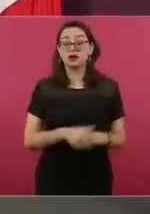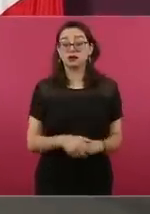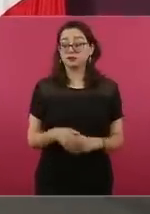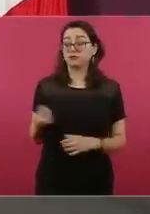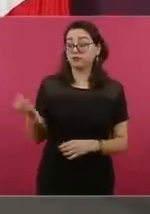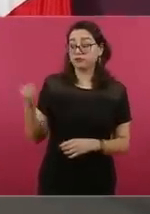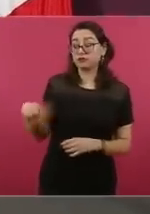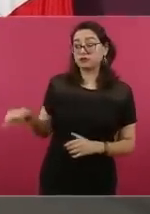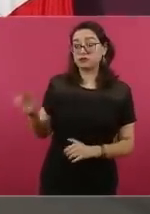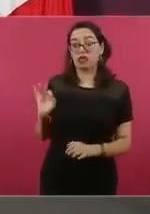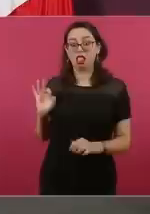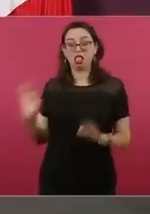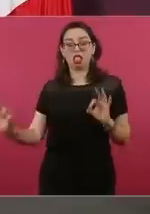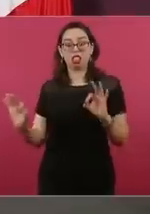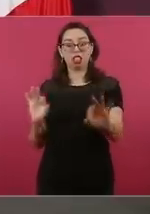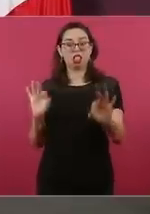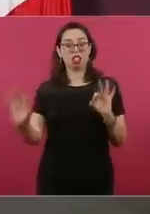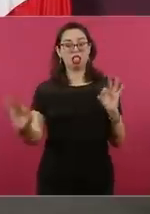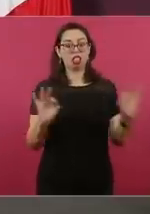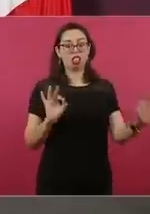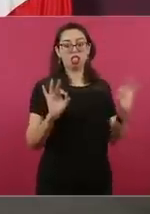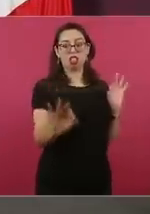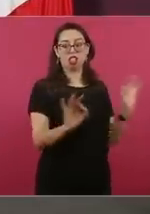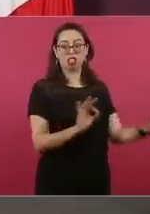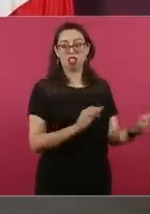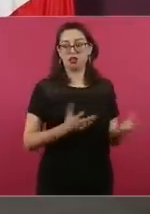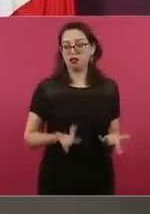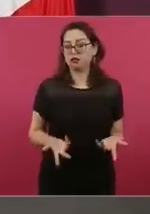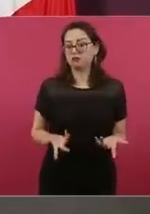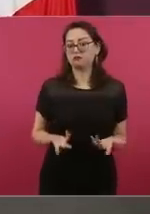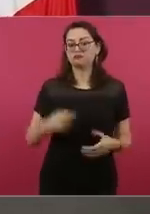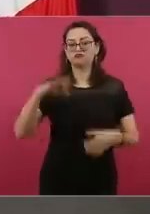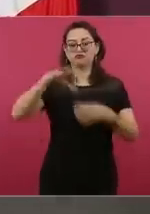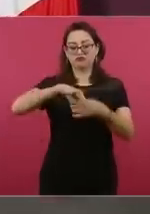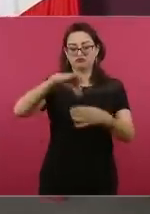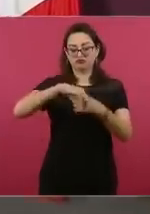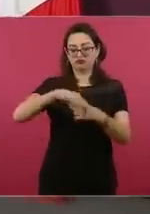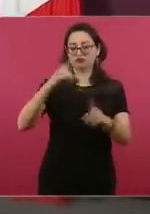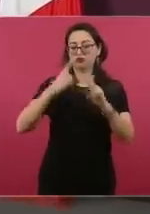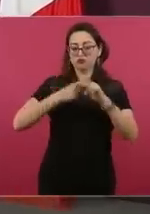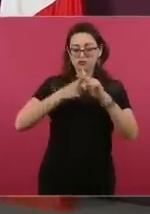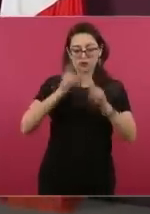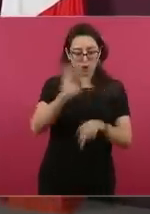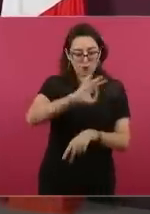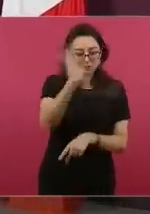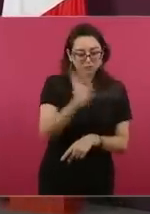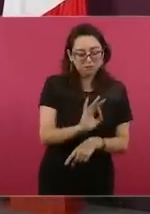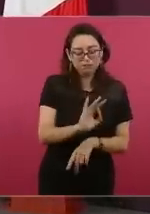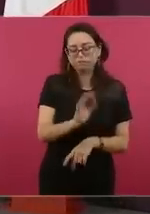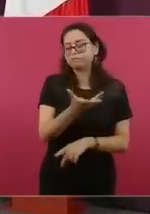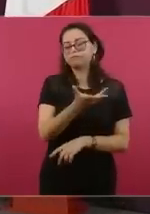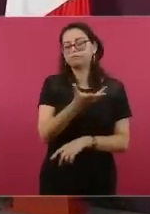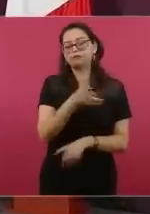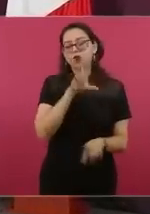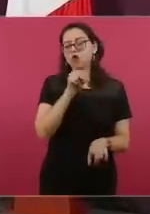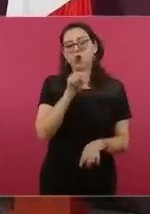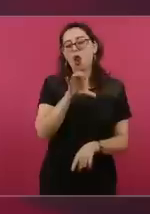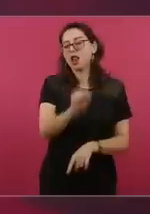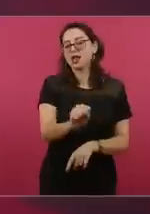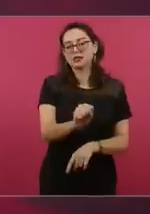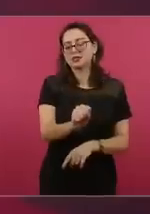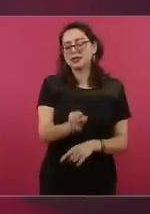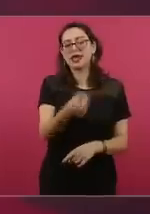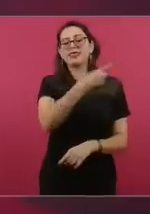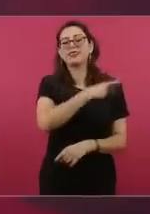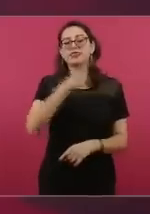al porcentaje que exige la ley para que la consulta fuese vinculatoria, el porcentaje